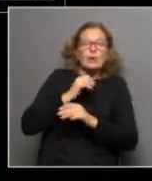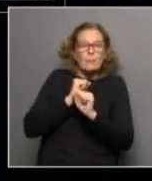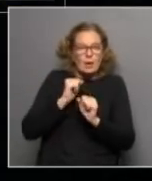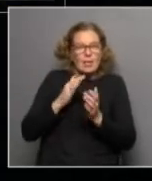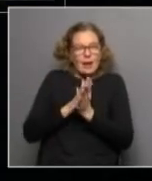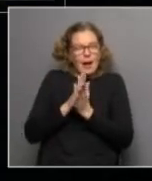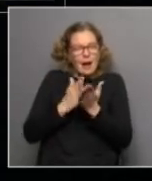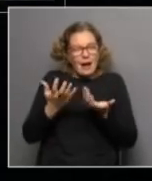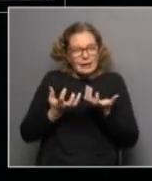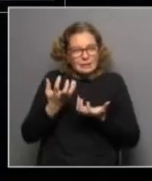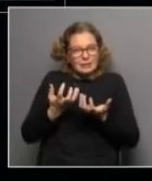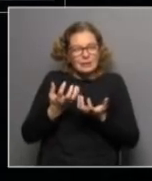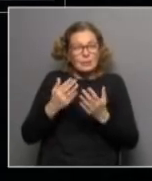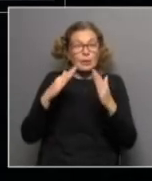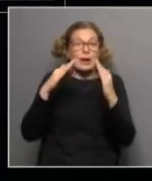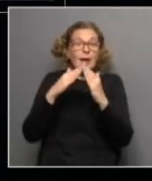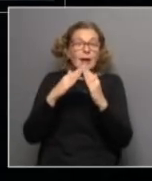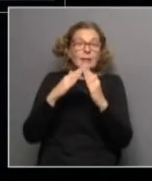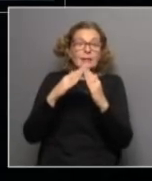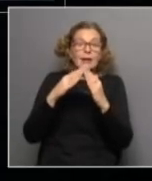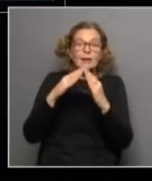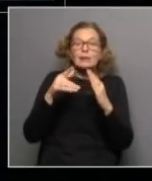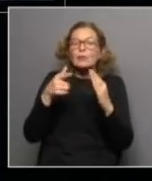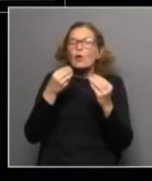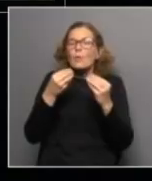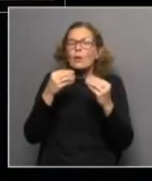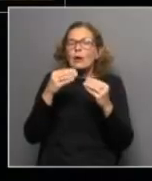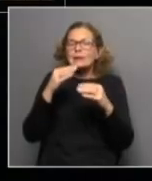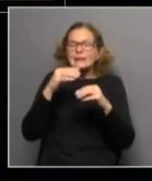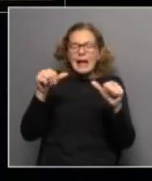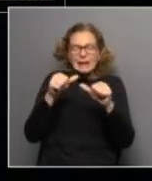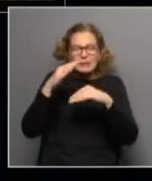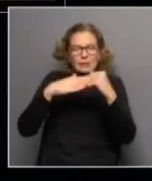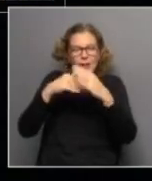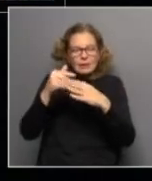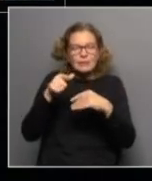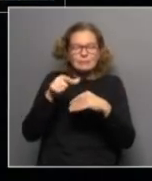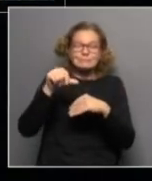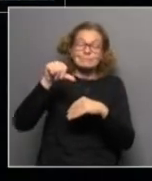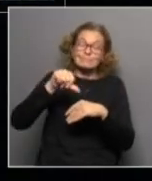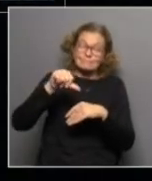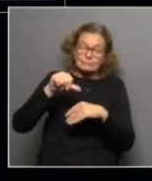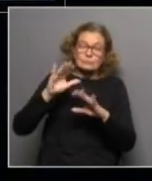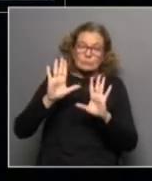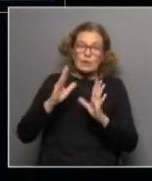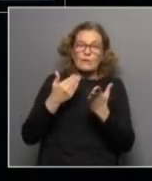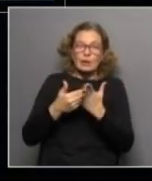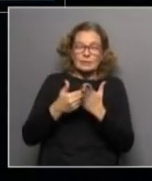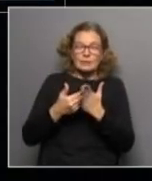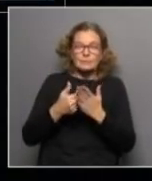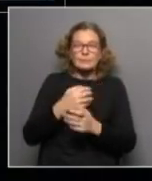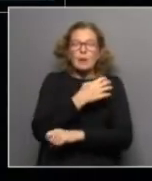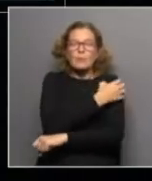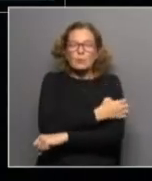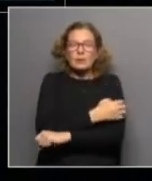vivienda, de las condiciones materiales de la vivienda, todavía están muy rezagados. Ahora, vos hablaste de que podríamos medir la pobreza de dos